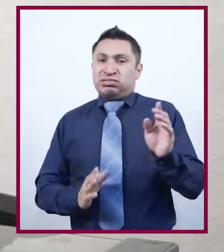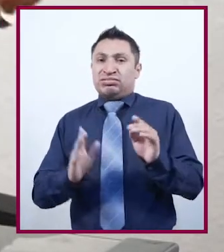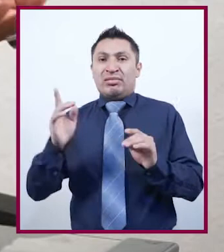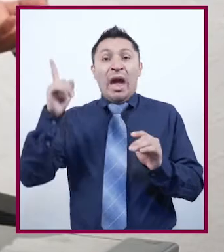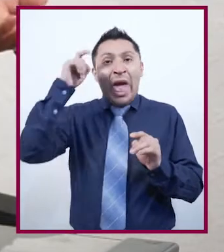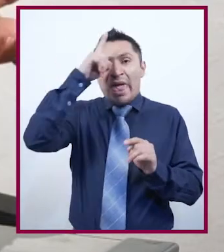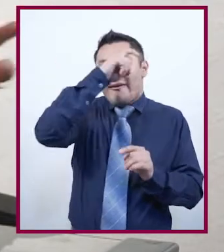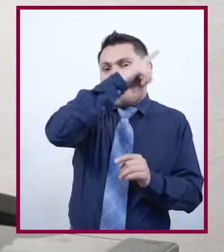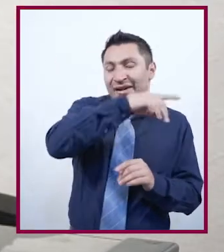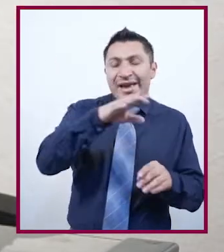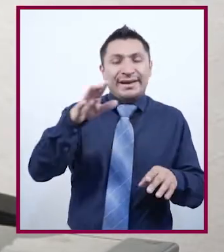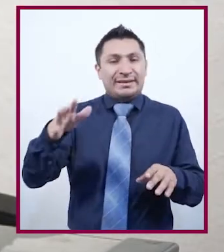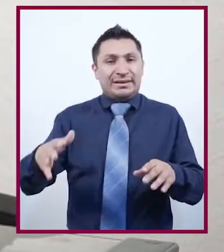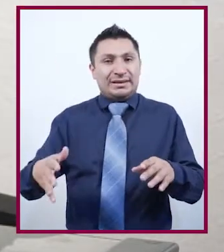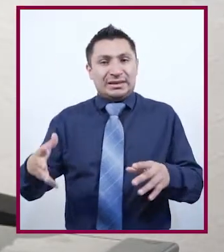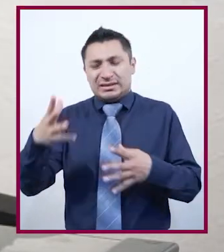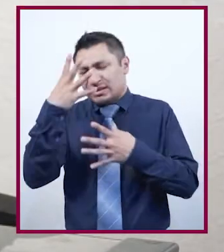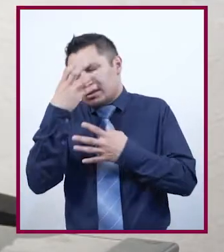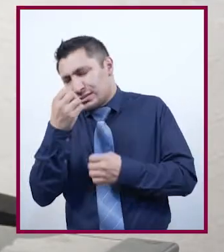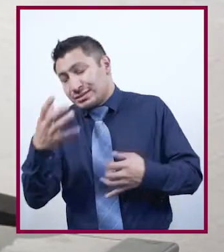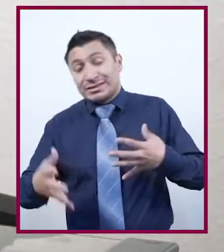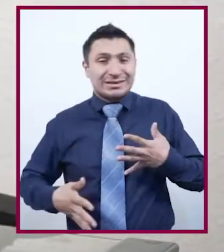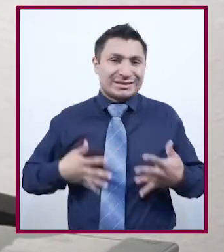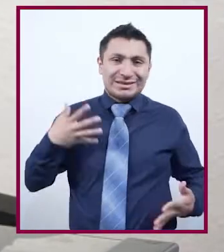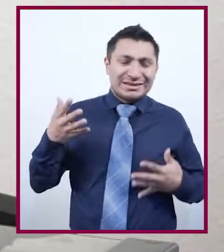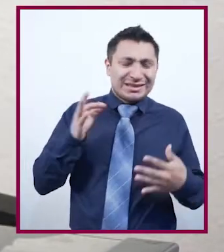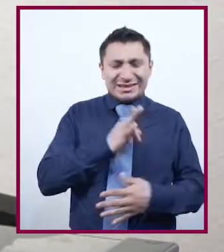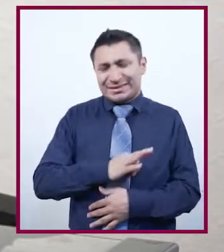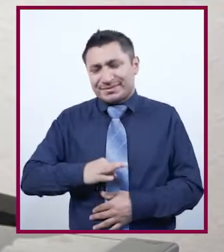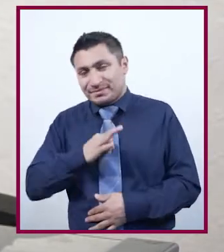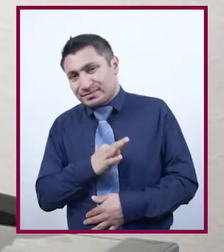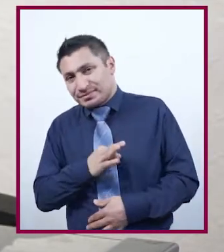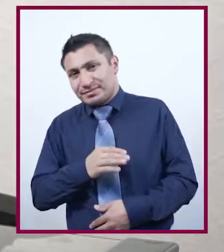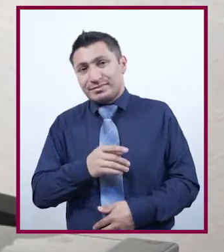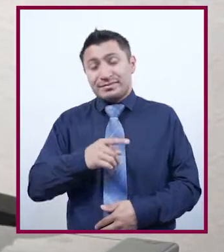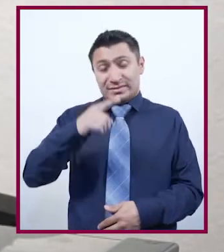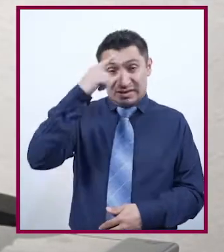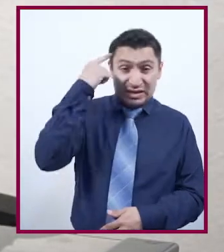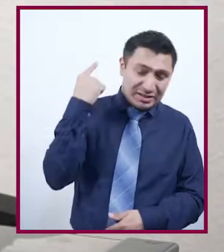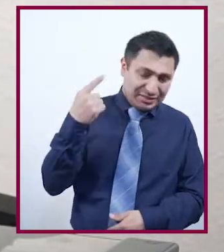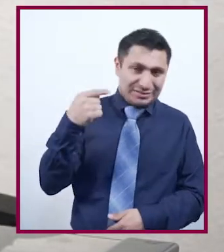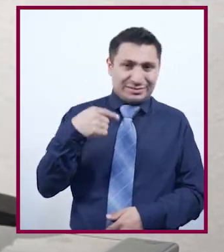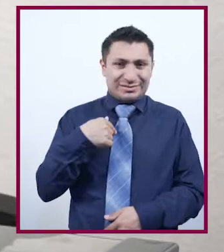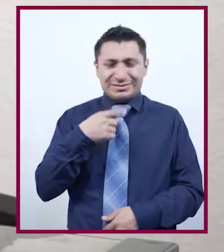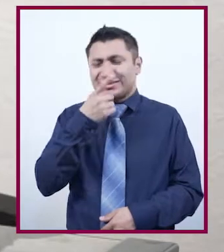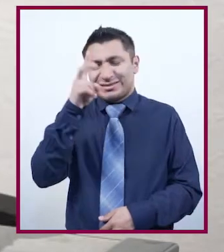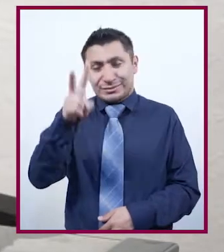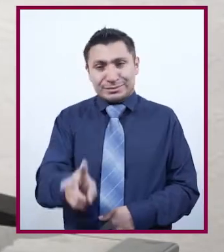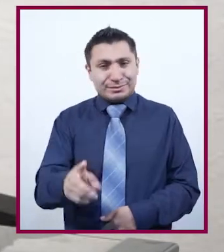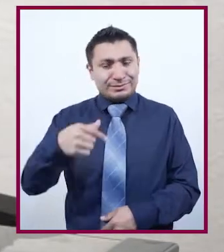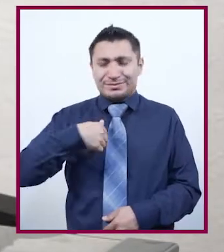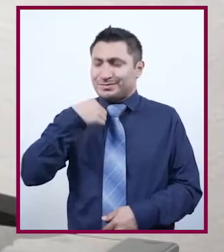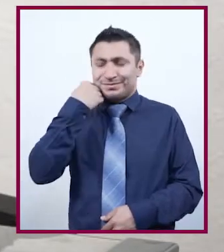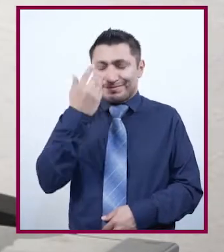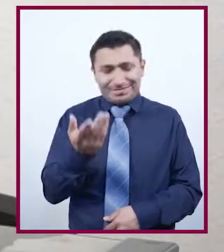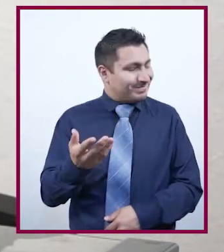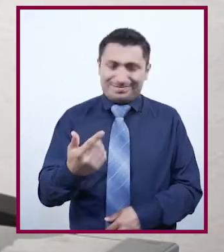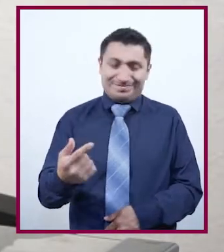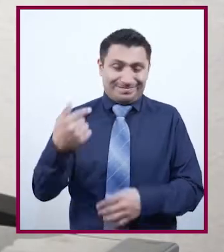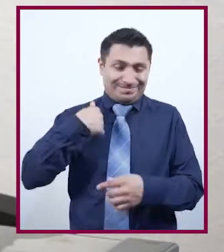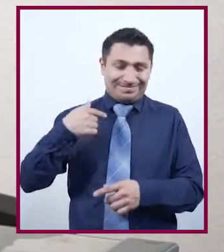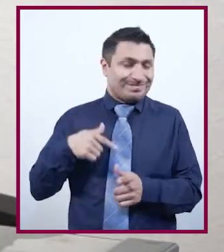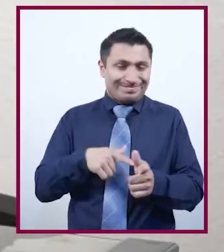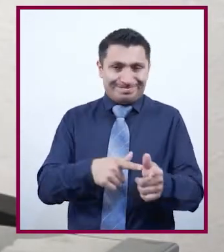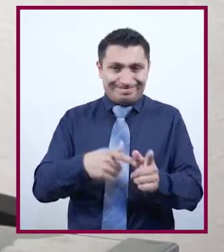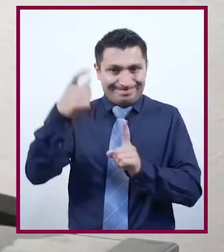bajadas, tristezas y alegrías, momentos en que, te soy honesta, no quería ser yo misma. Ahora quiero que esta etapa dure